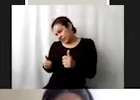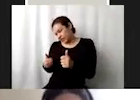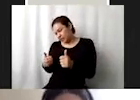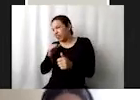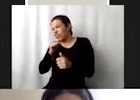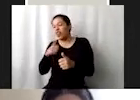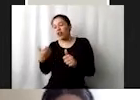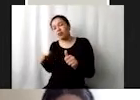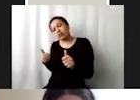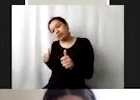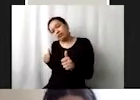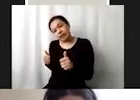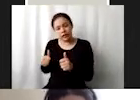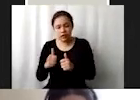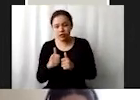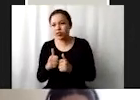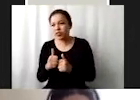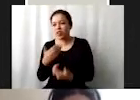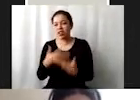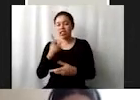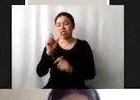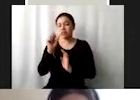los últimos 15 meses.